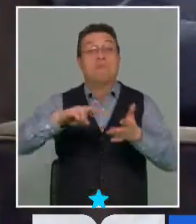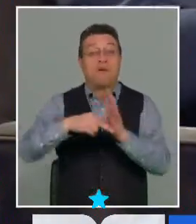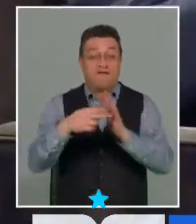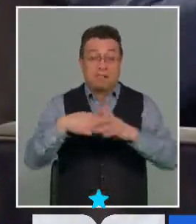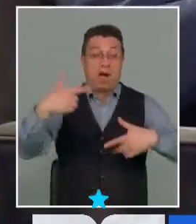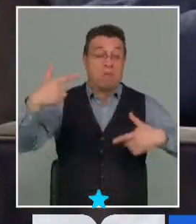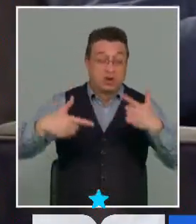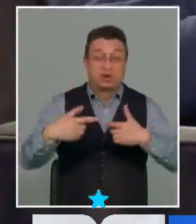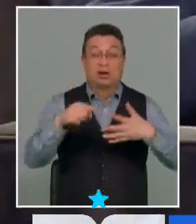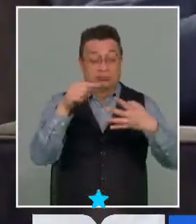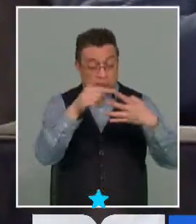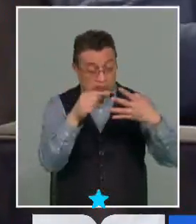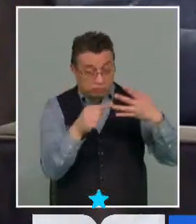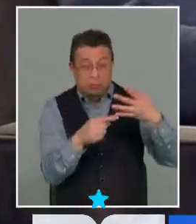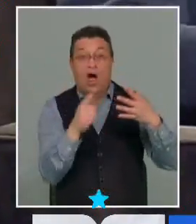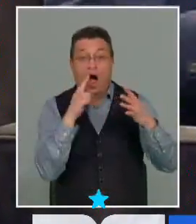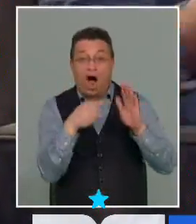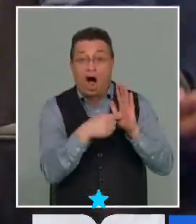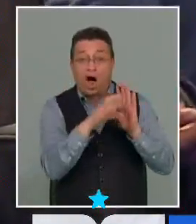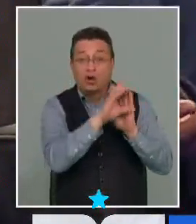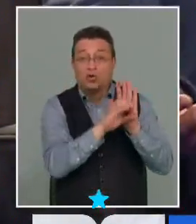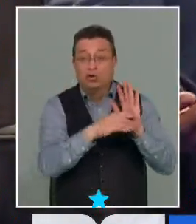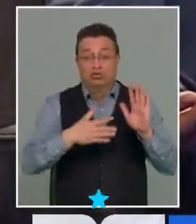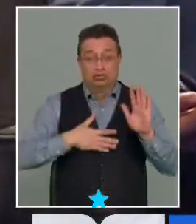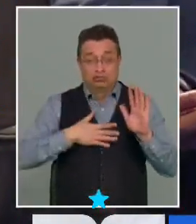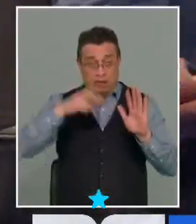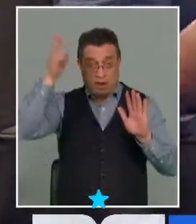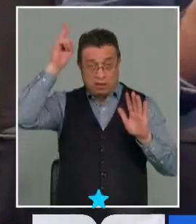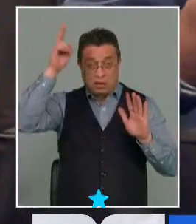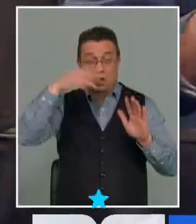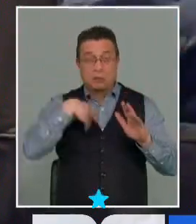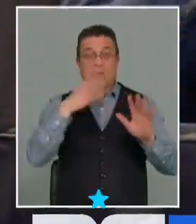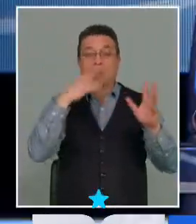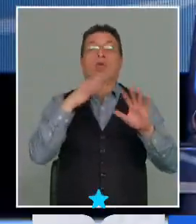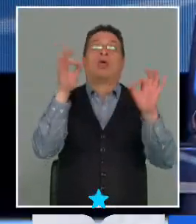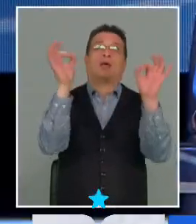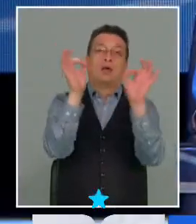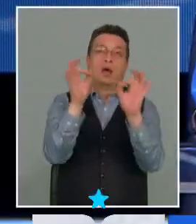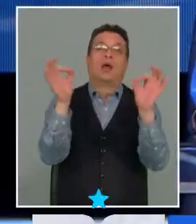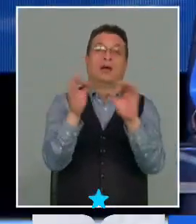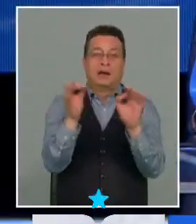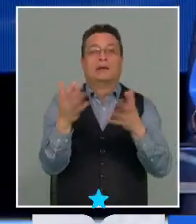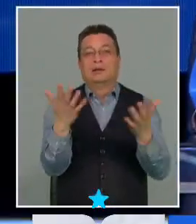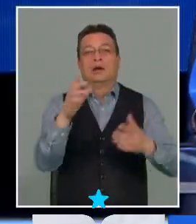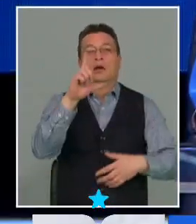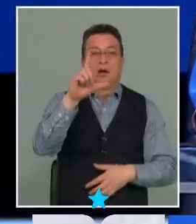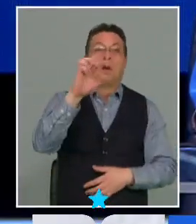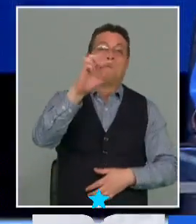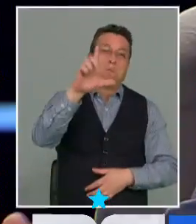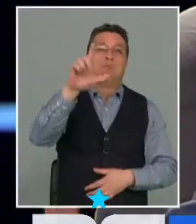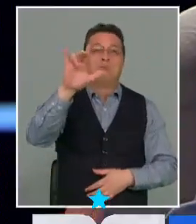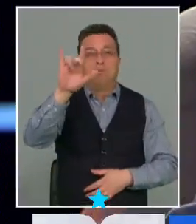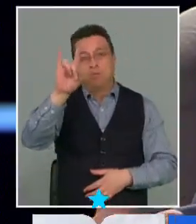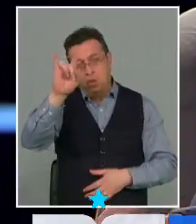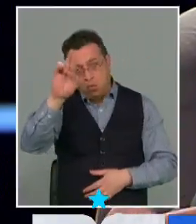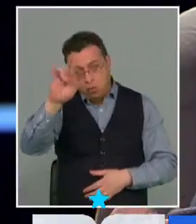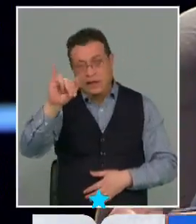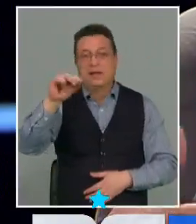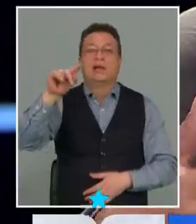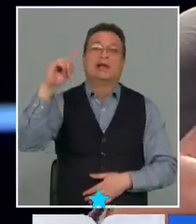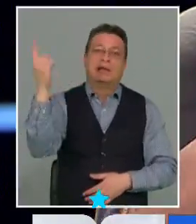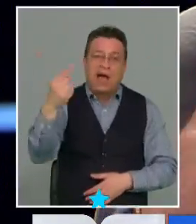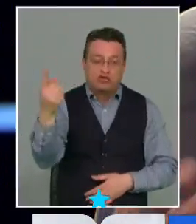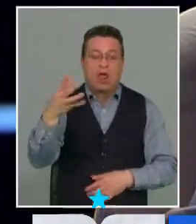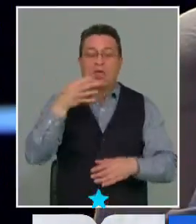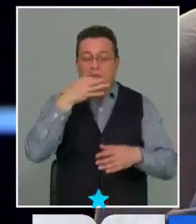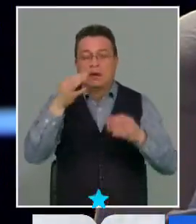y aquí hablan de eso y nosotros los indígenas estamos como cortina de humo explicando lo que es la plurinacionalidad entonces yo me siento a veces